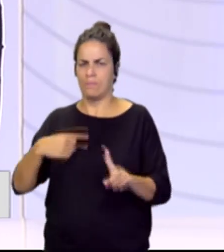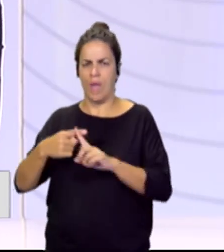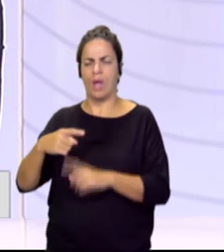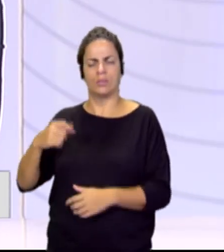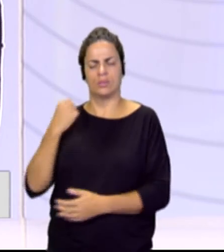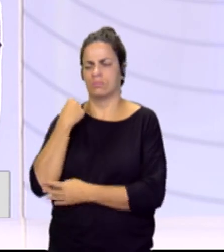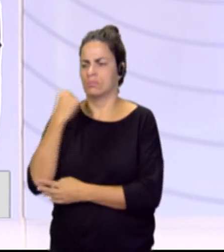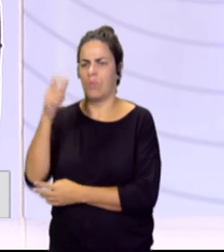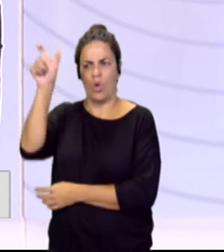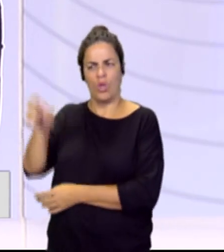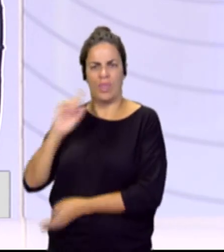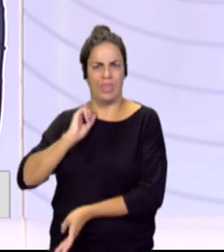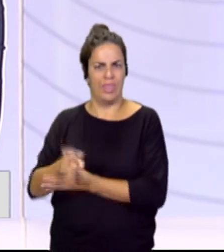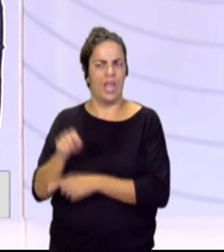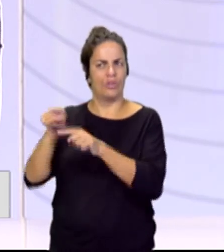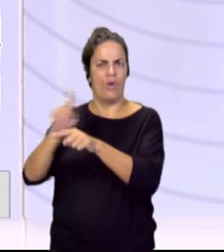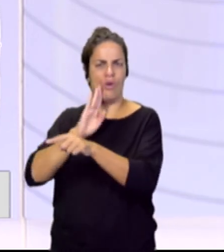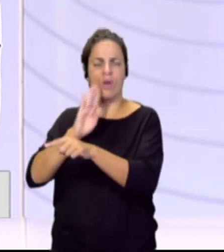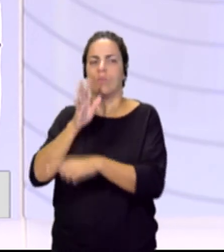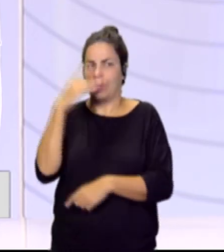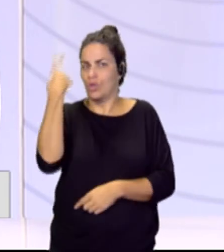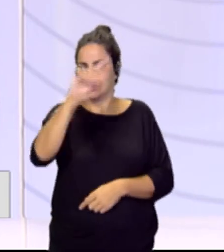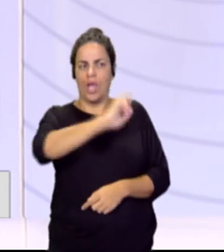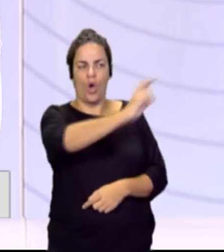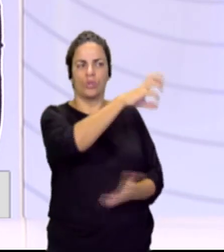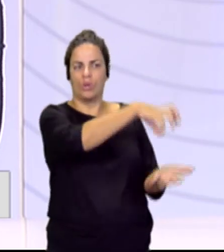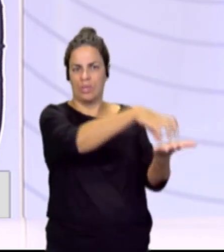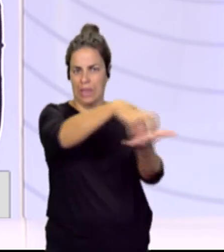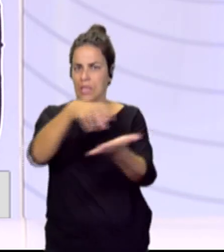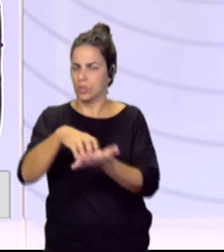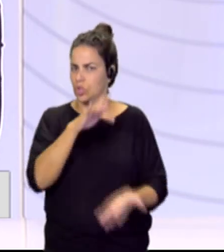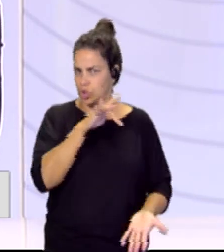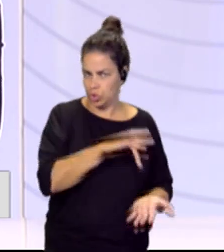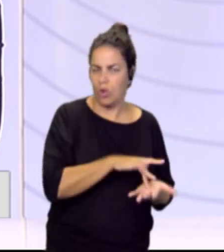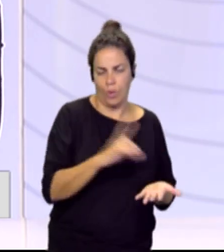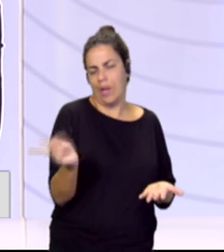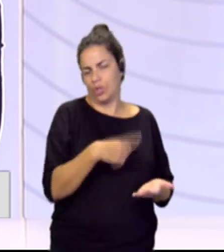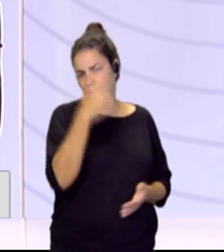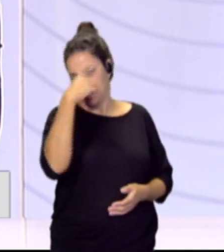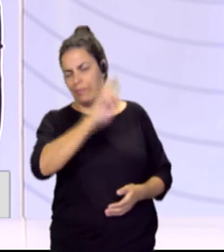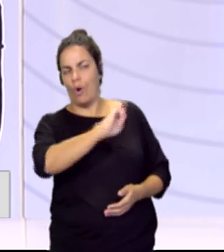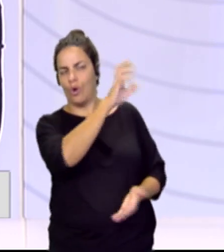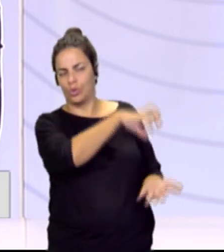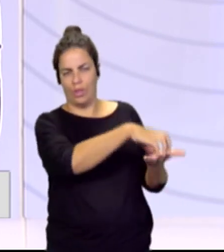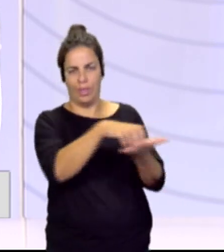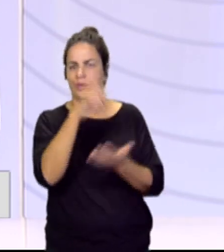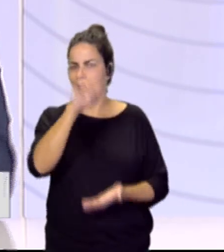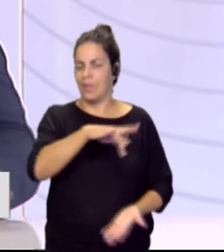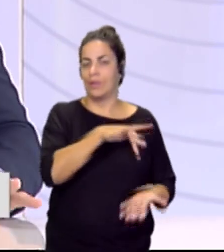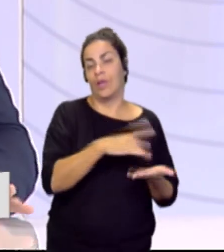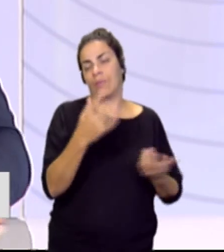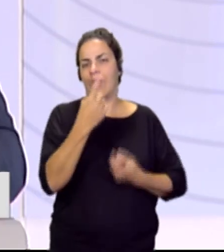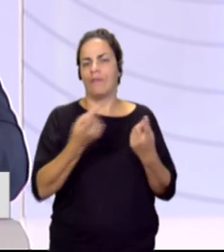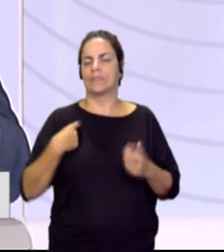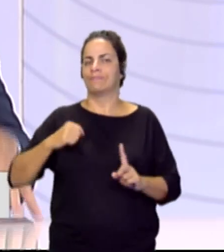Porque yo tengo constancia de que pasan otros centros. Bueno, todos tenemos constancia de que pasan otros centros. Pero es verdad que a veces la presión, yo no quiero